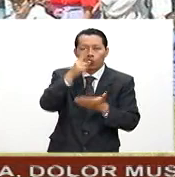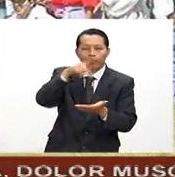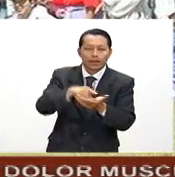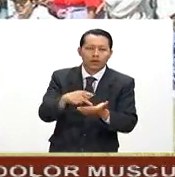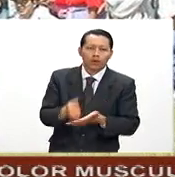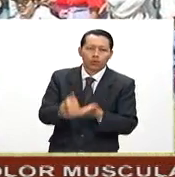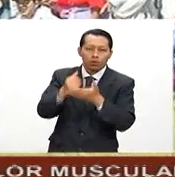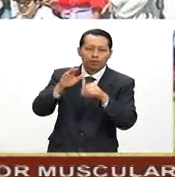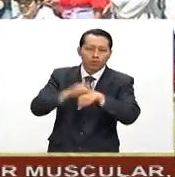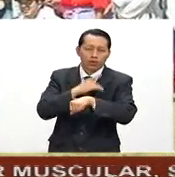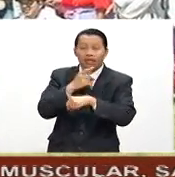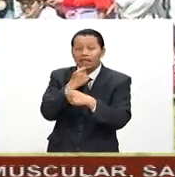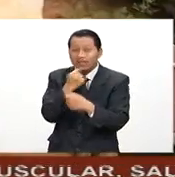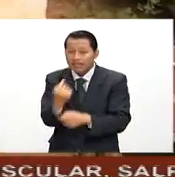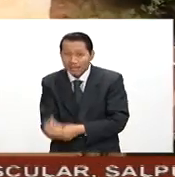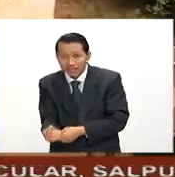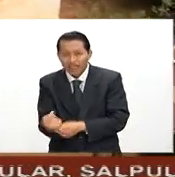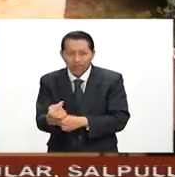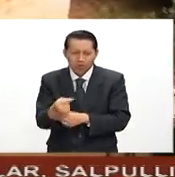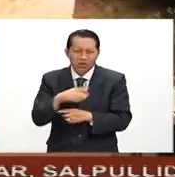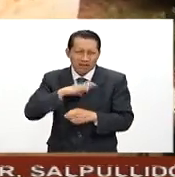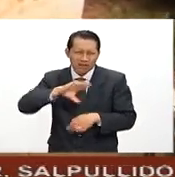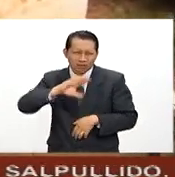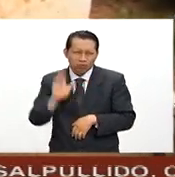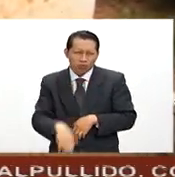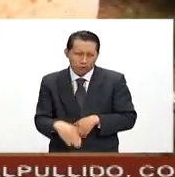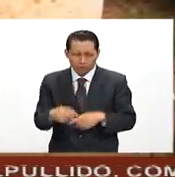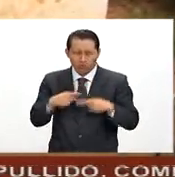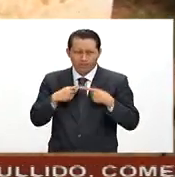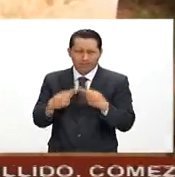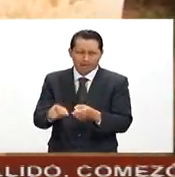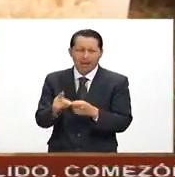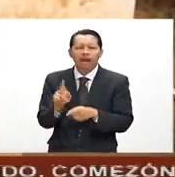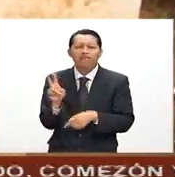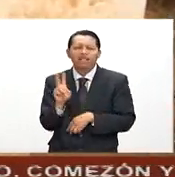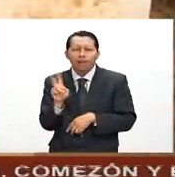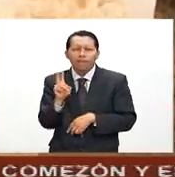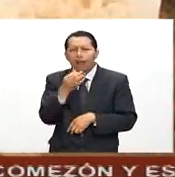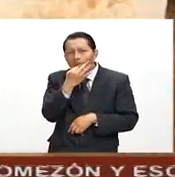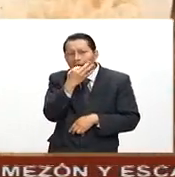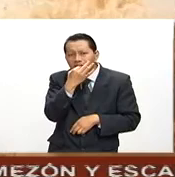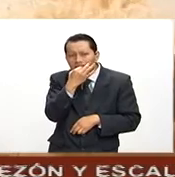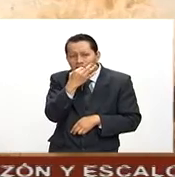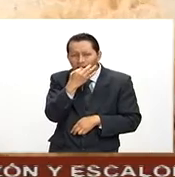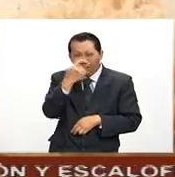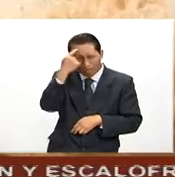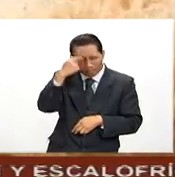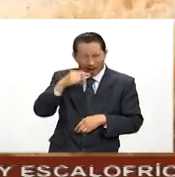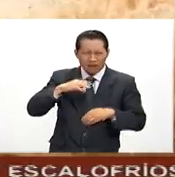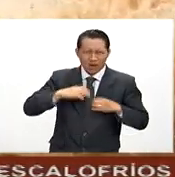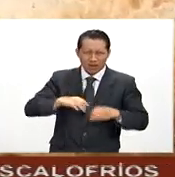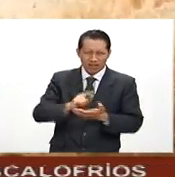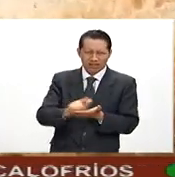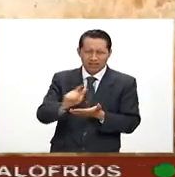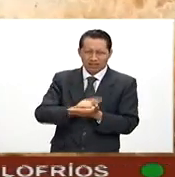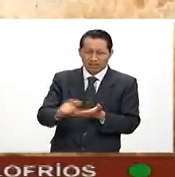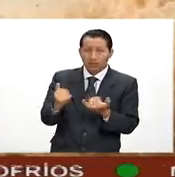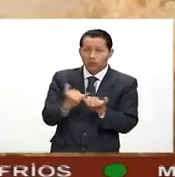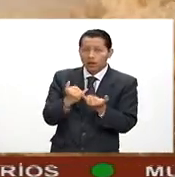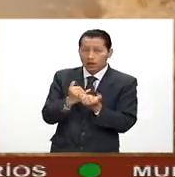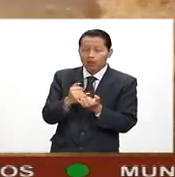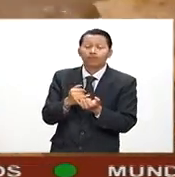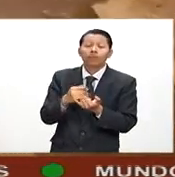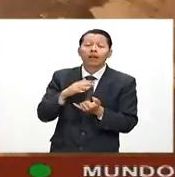luego de que falleciera un niño por asfixia después de que le suministraran vitaminas y pastillas desparasitantes. Las autoridades estatales